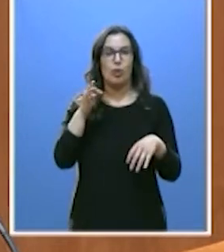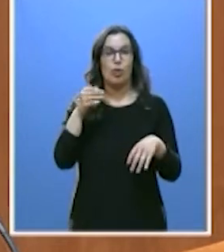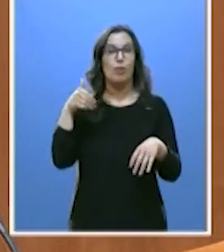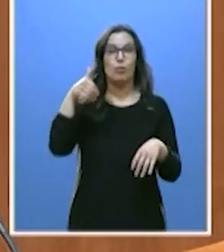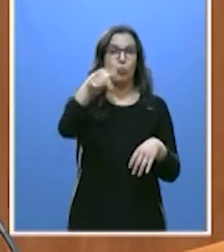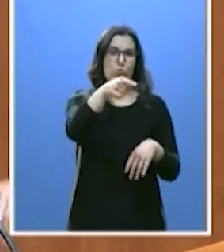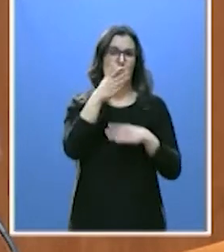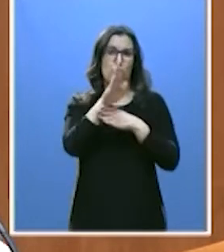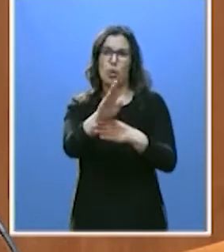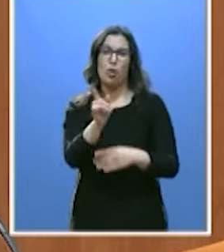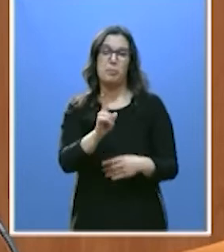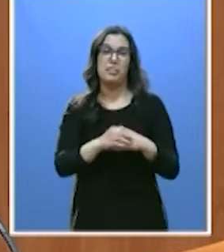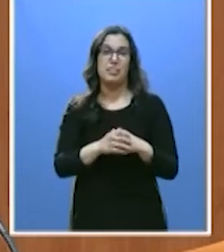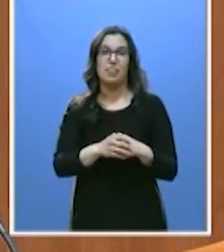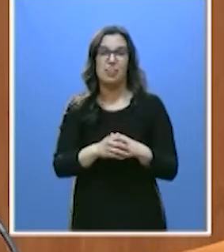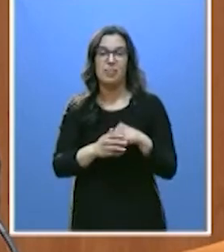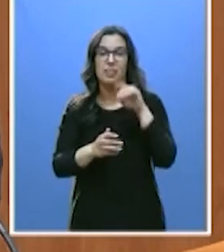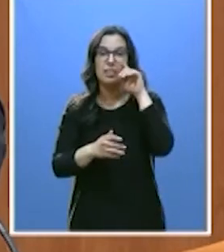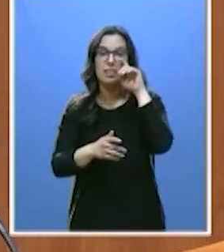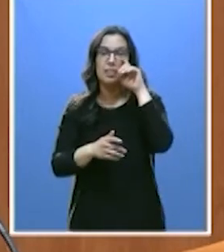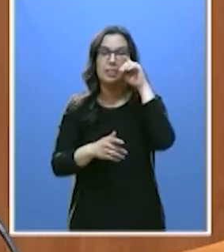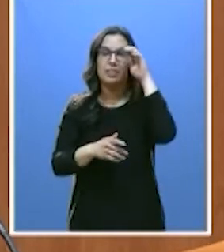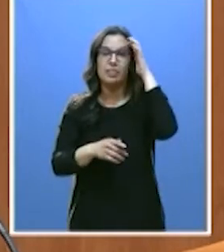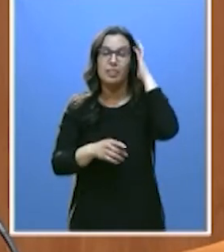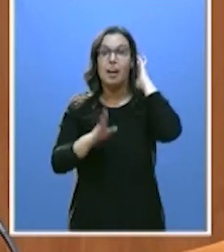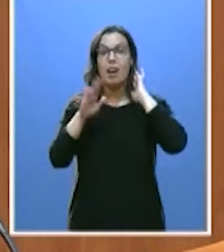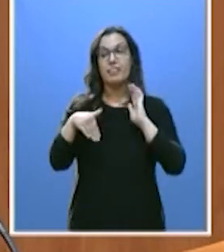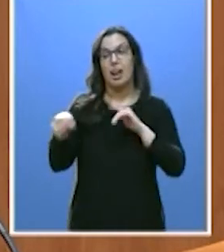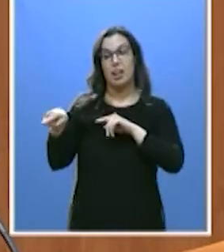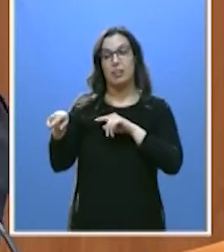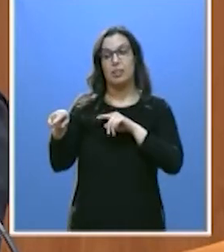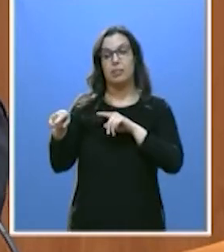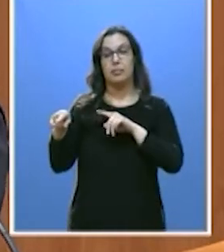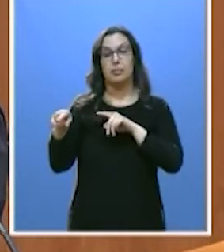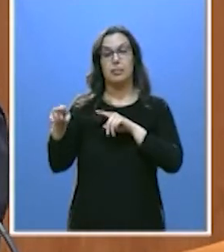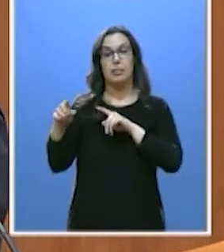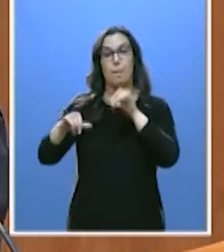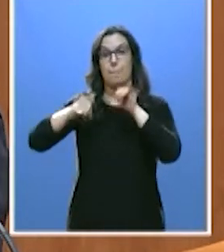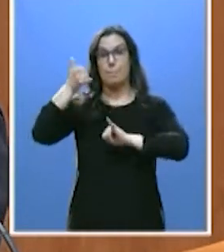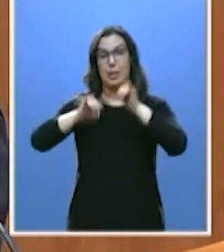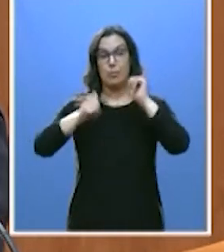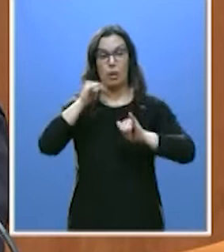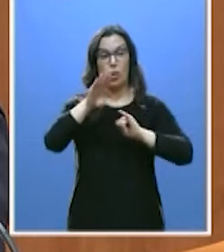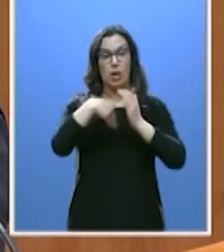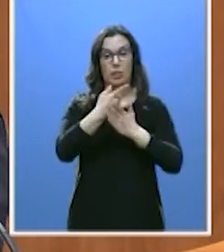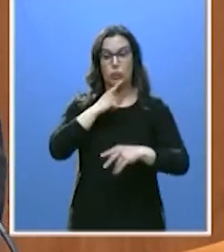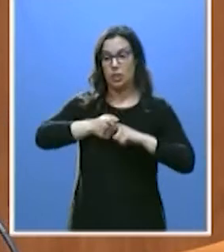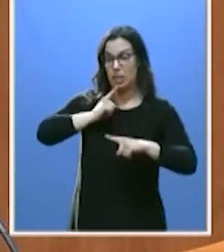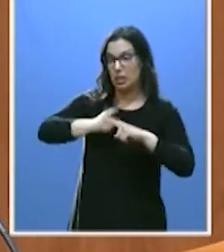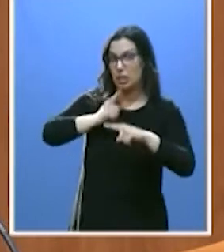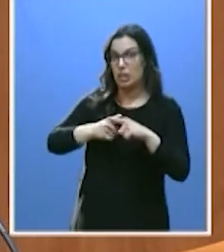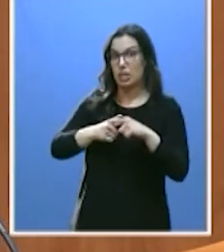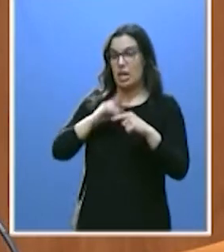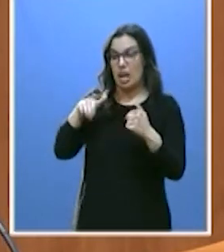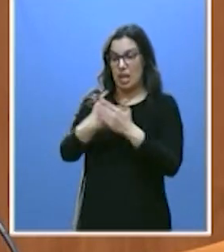no representa. Usted se ha dejado arrastrar hasta aquí, hasta los pies